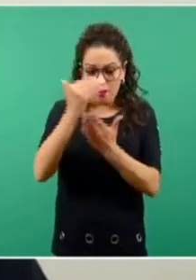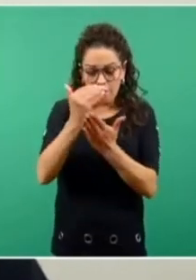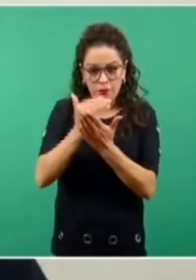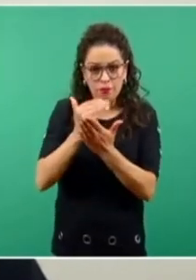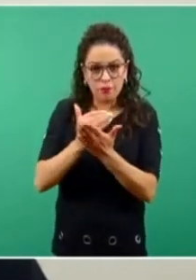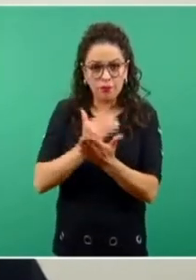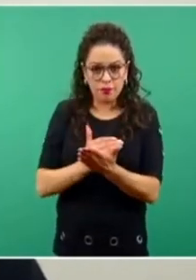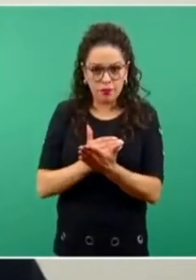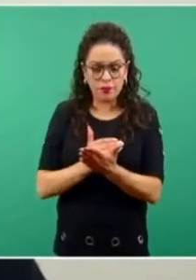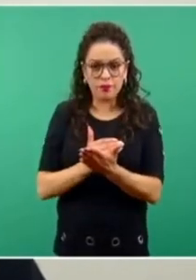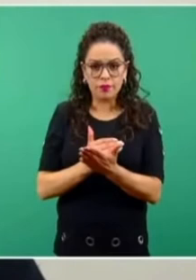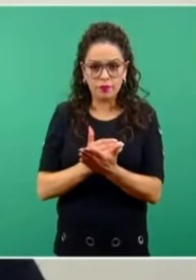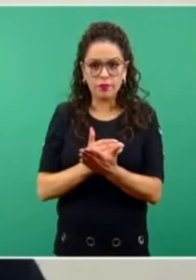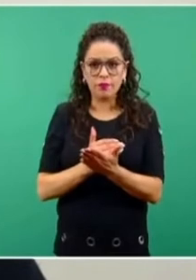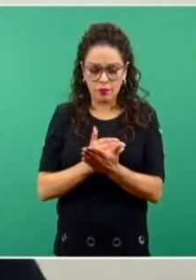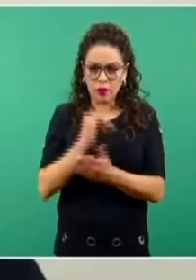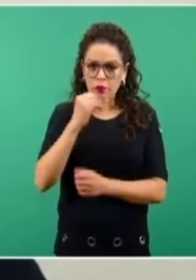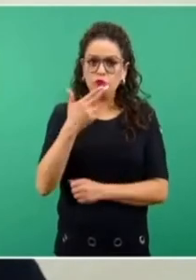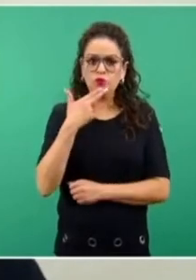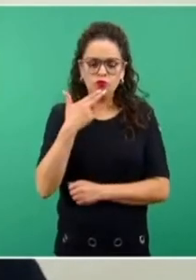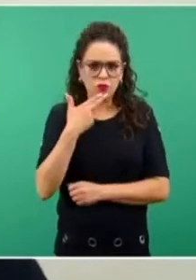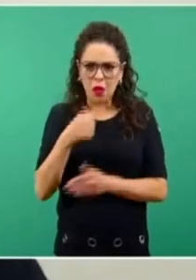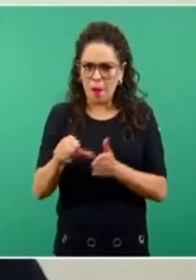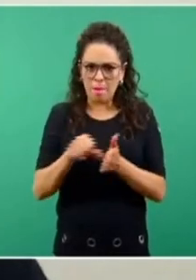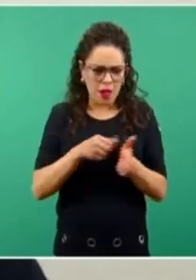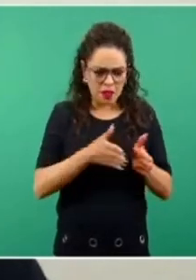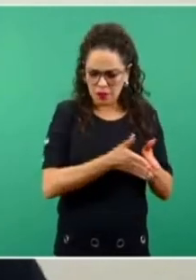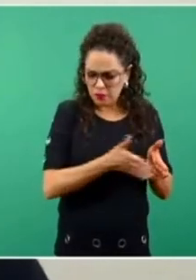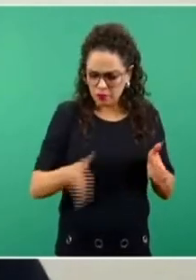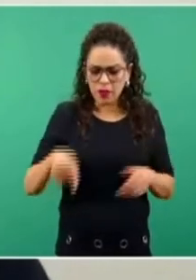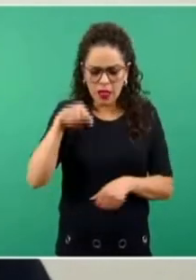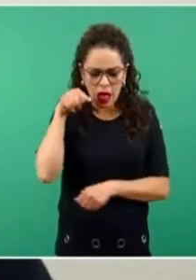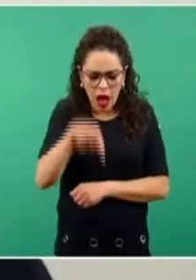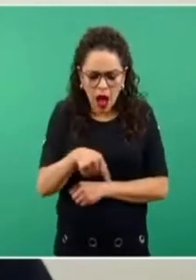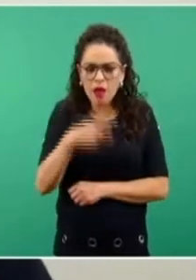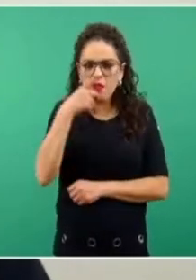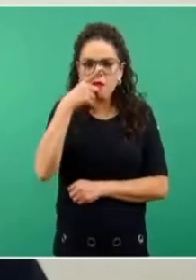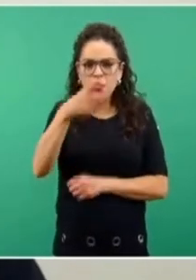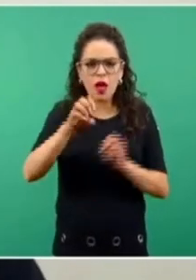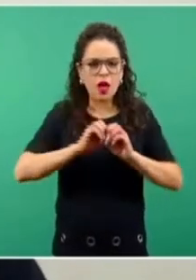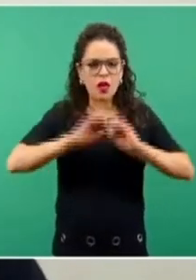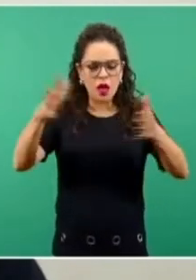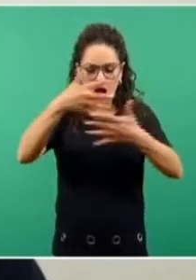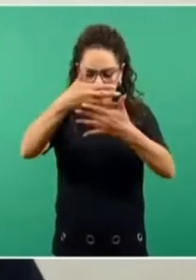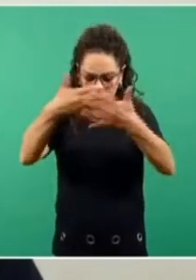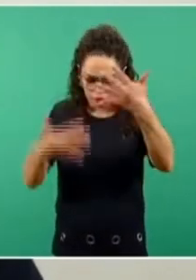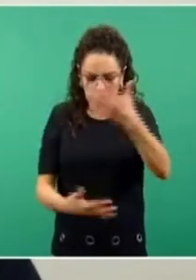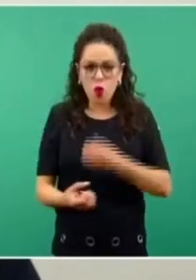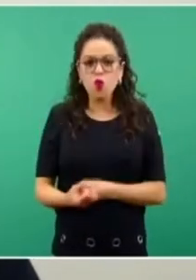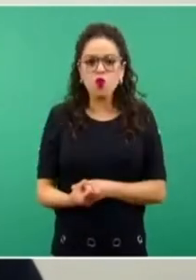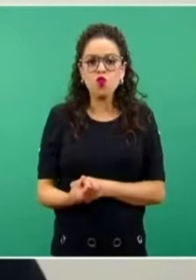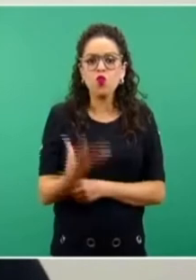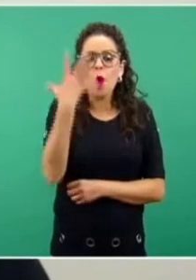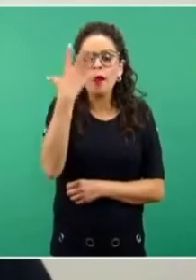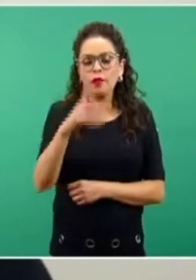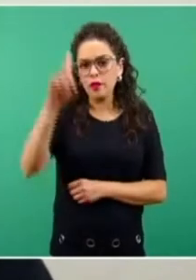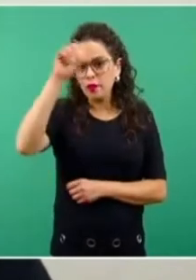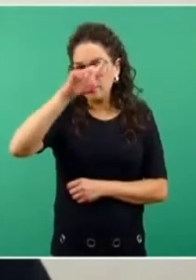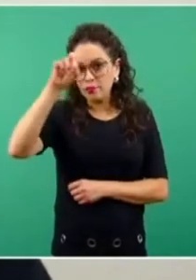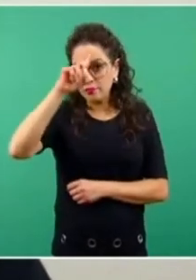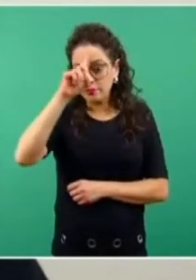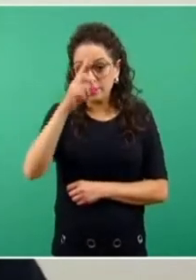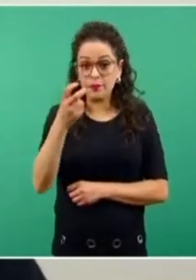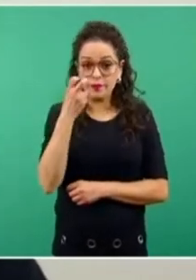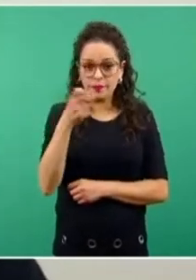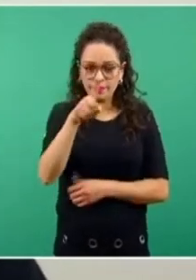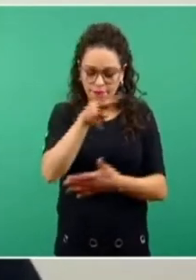los últimos meses, ellos van a encontrar las recomendaciones para entonces, en función del nivel de riesgo, saber si pueden